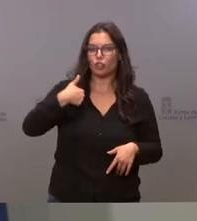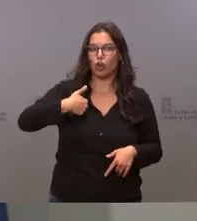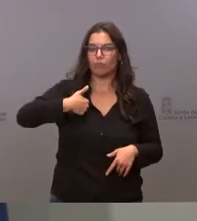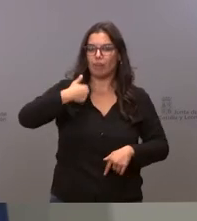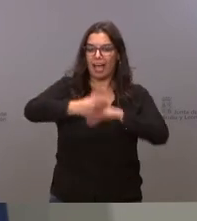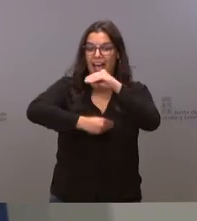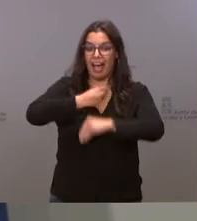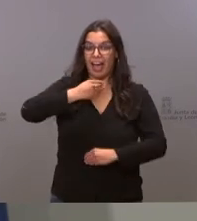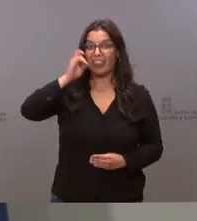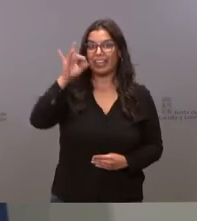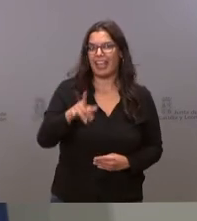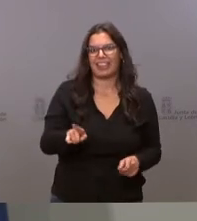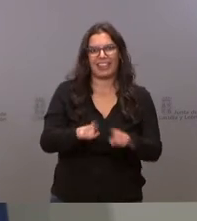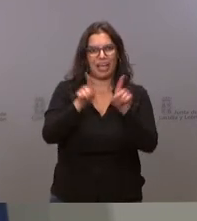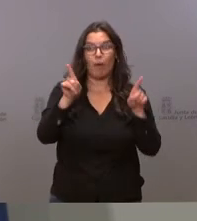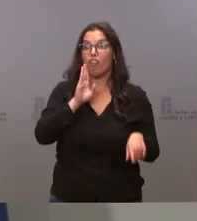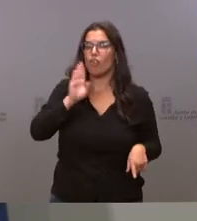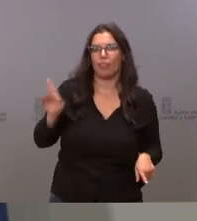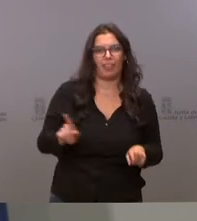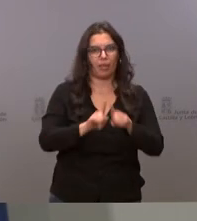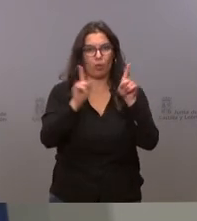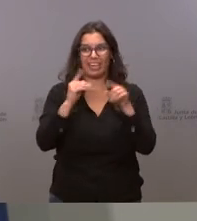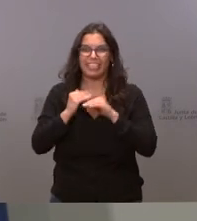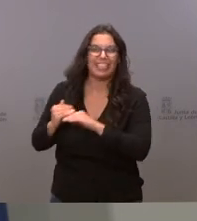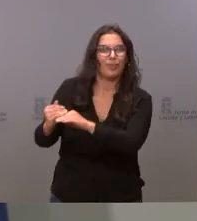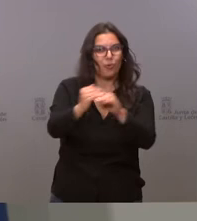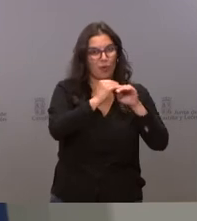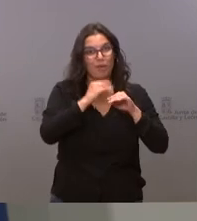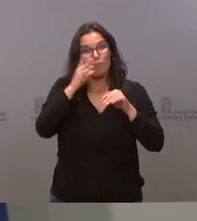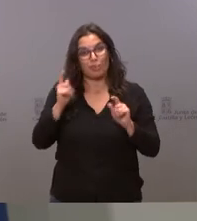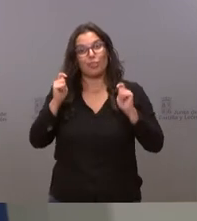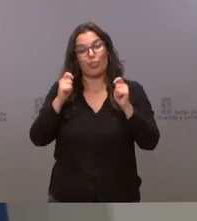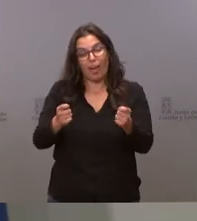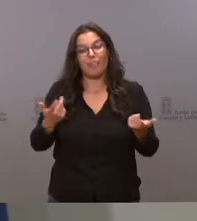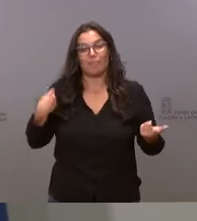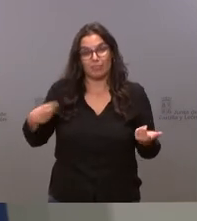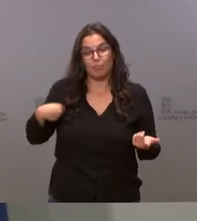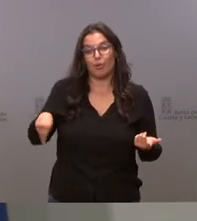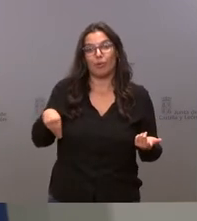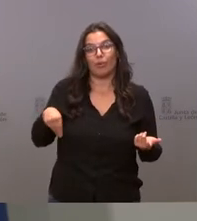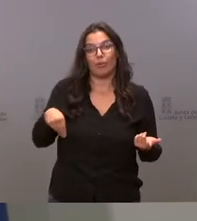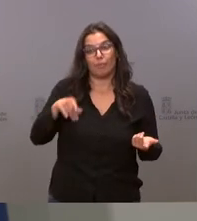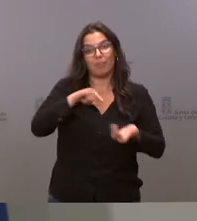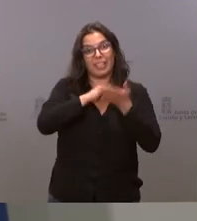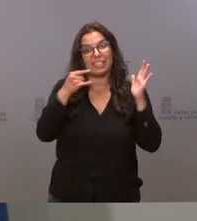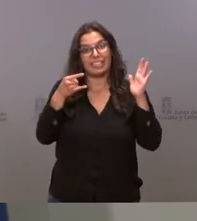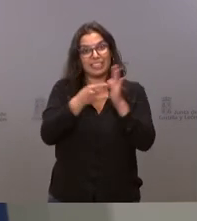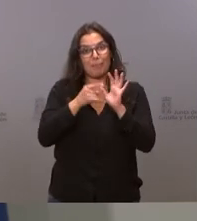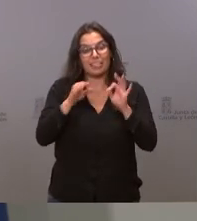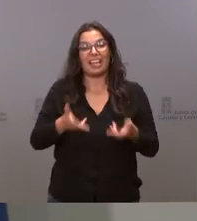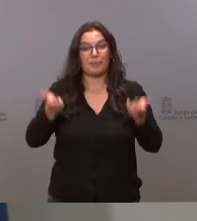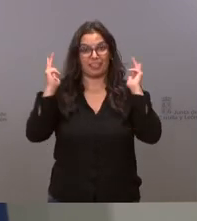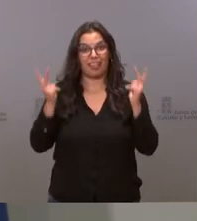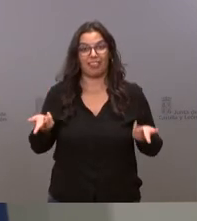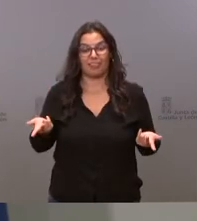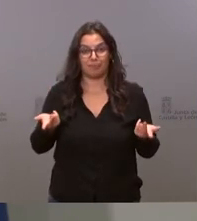los ejerza quien los ejerza donde los ejerza eso es lo que establece un sistema de libertades esta